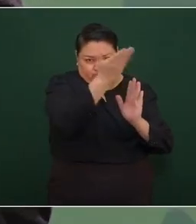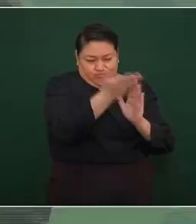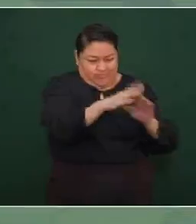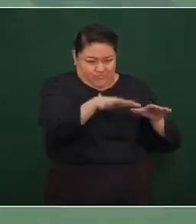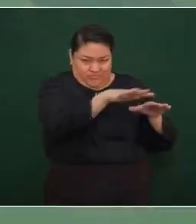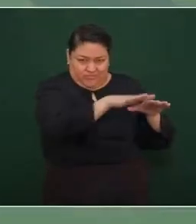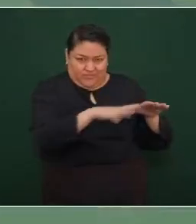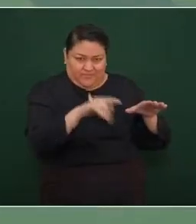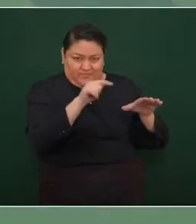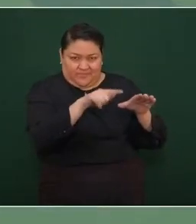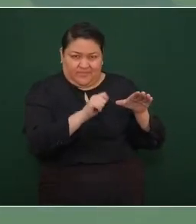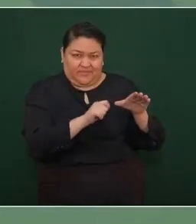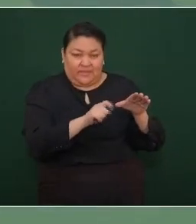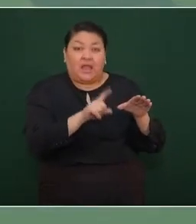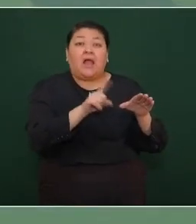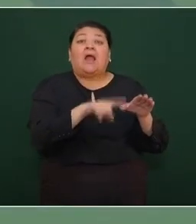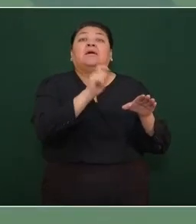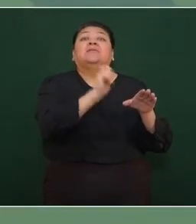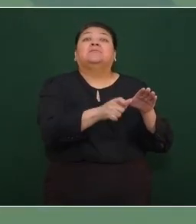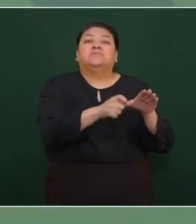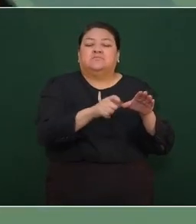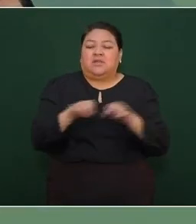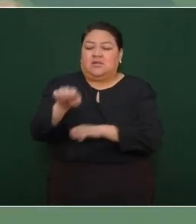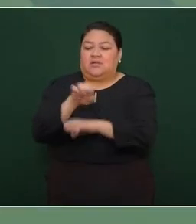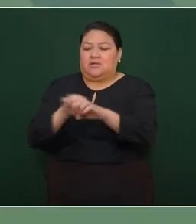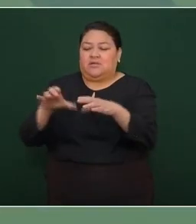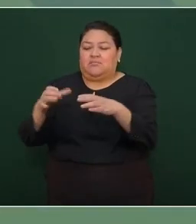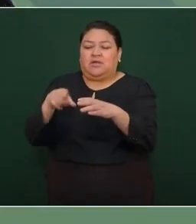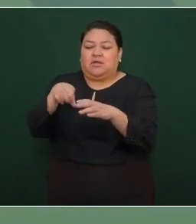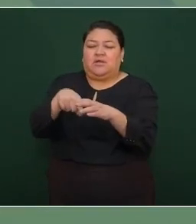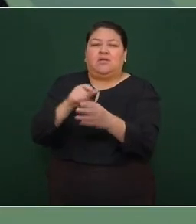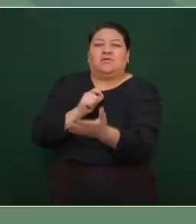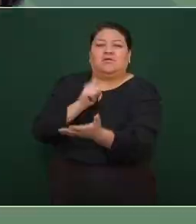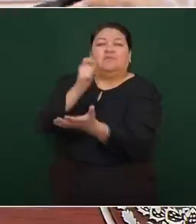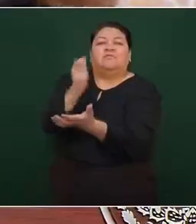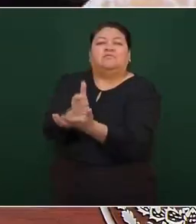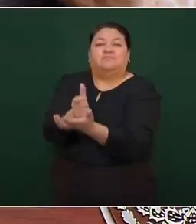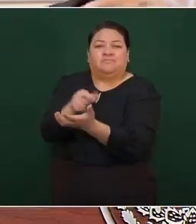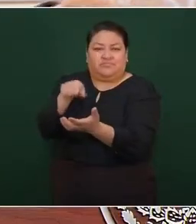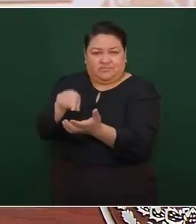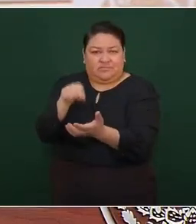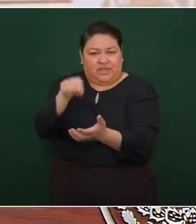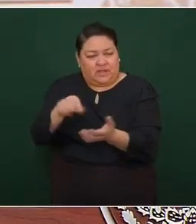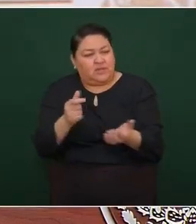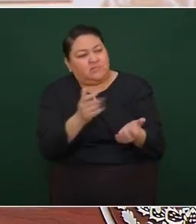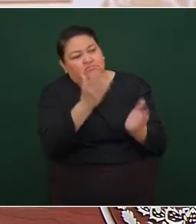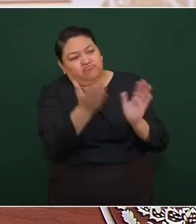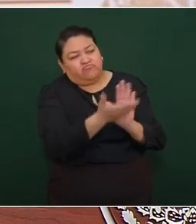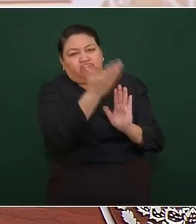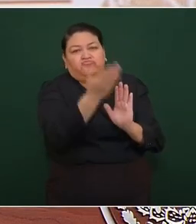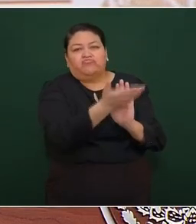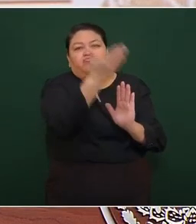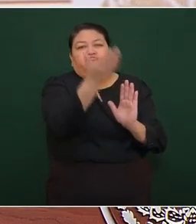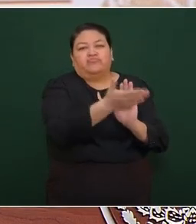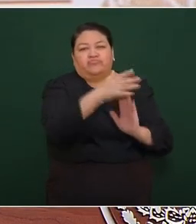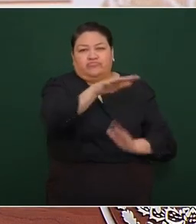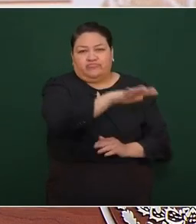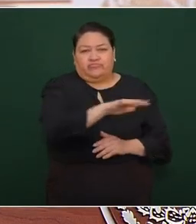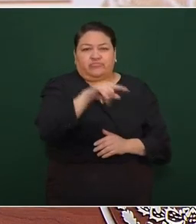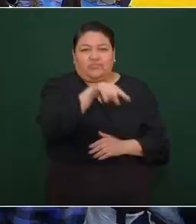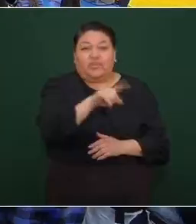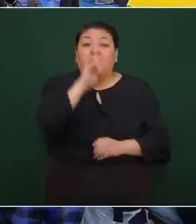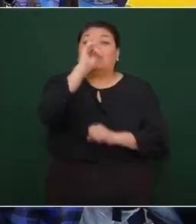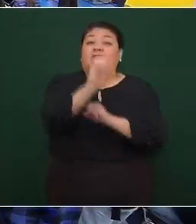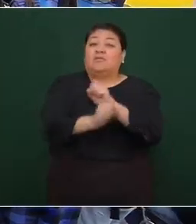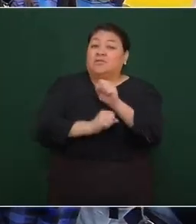y se tenía que pagar por esos hospitales año